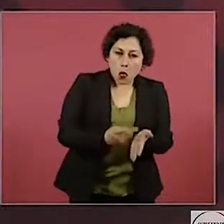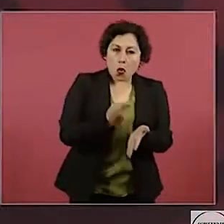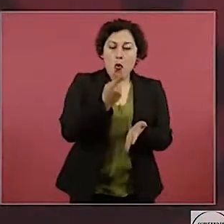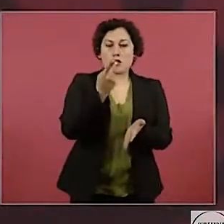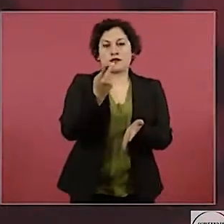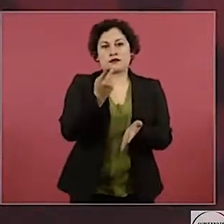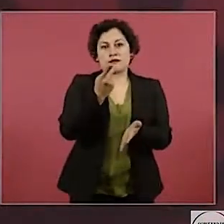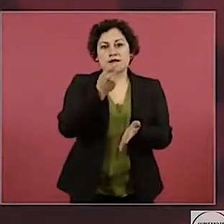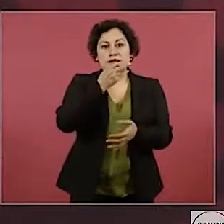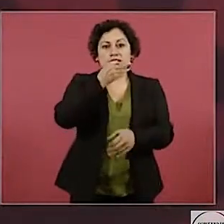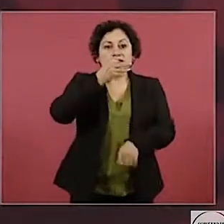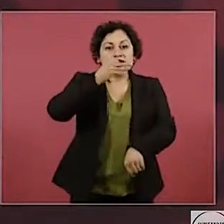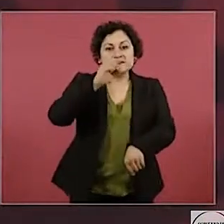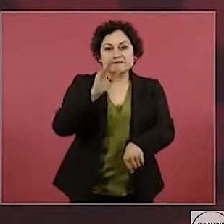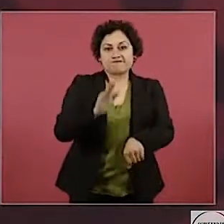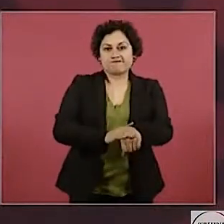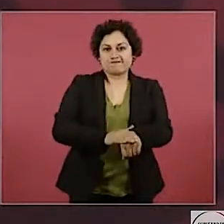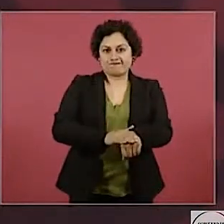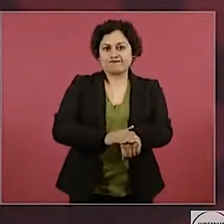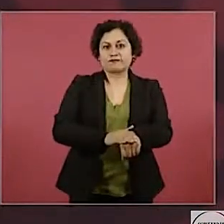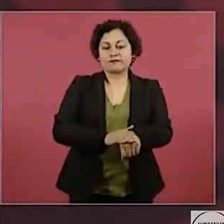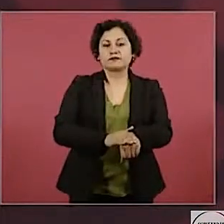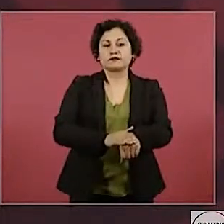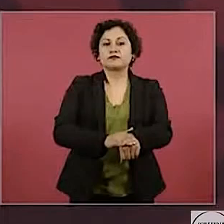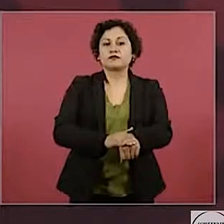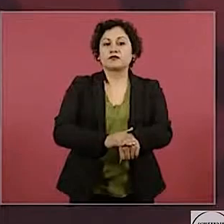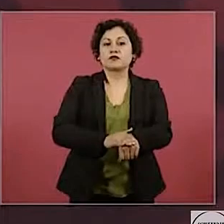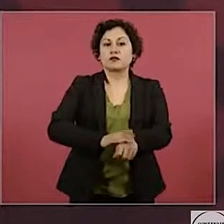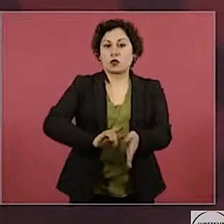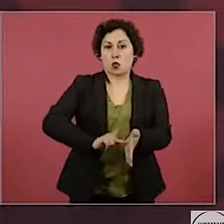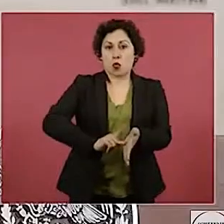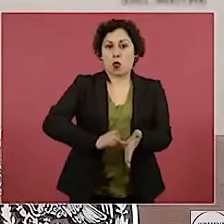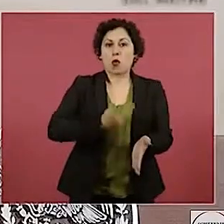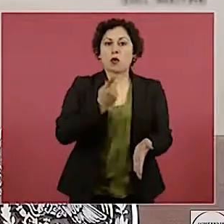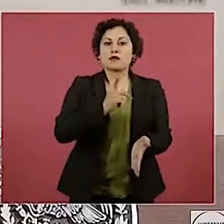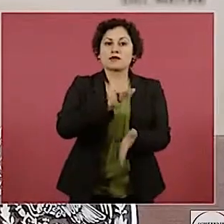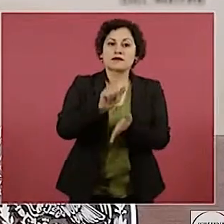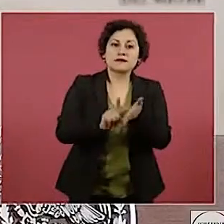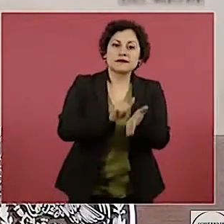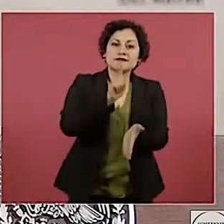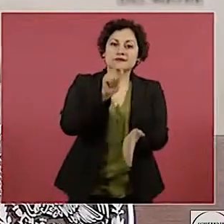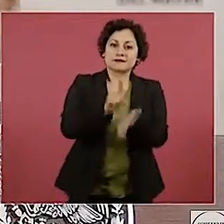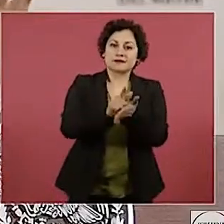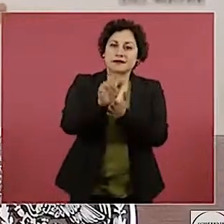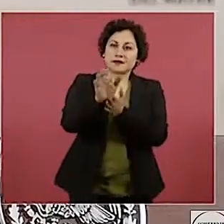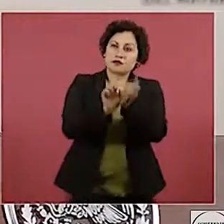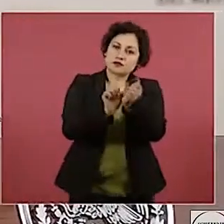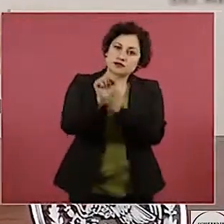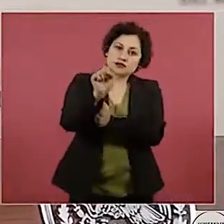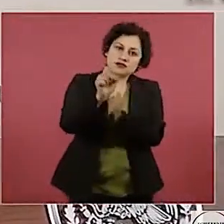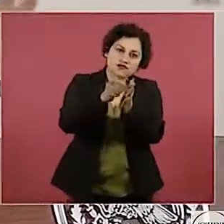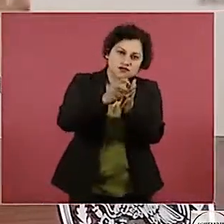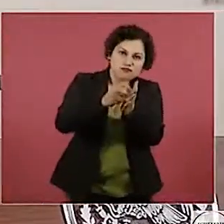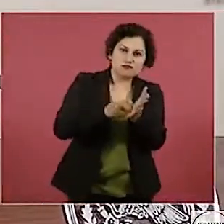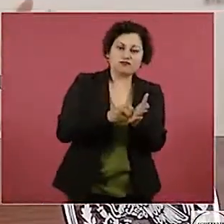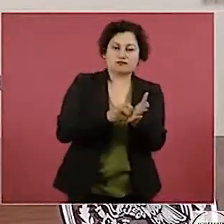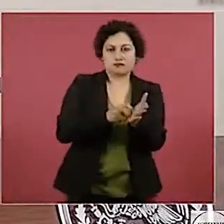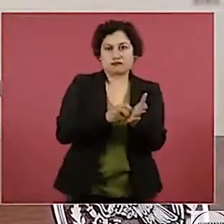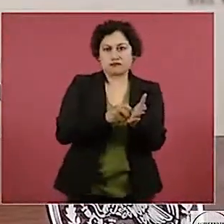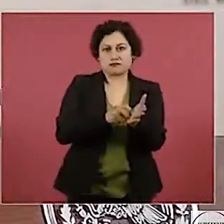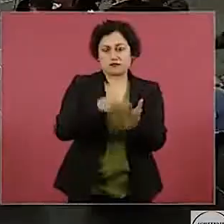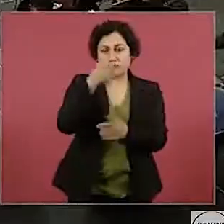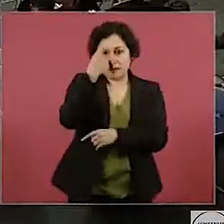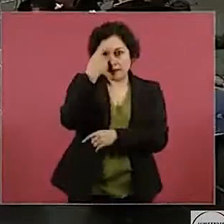insistir ahora con una reforma constitucional para que la Comisión